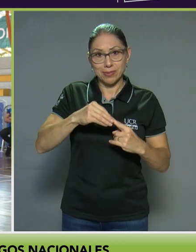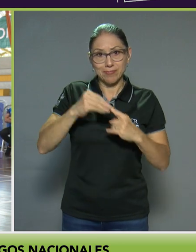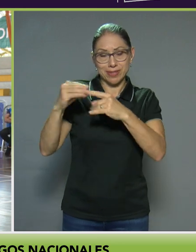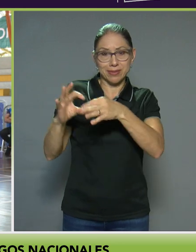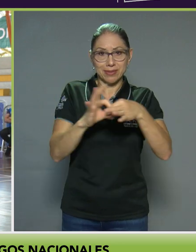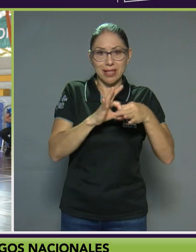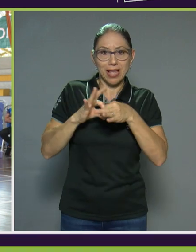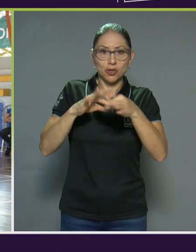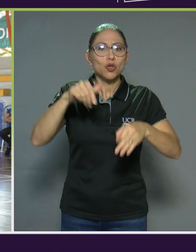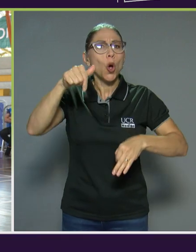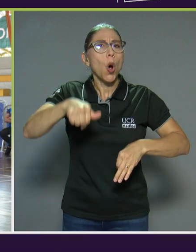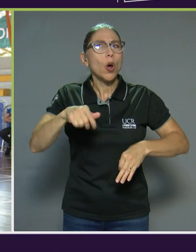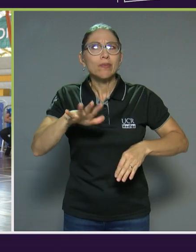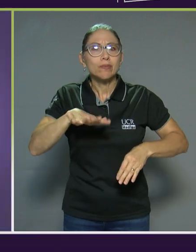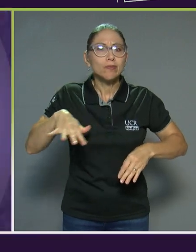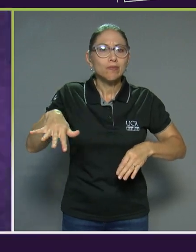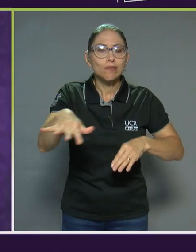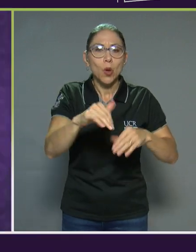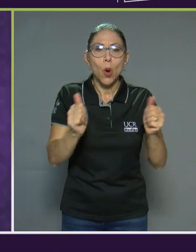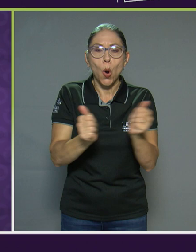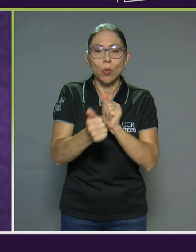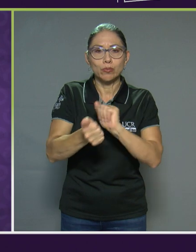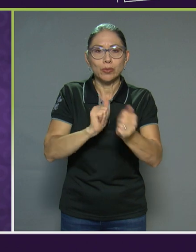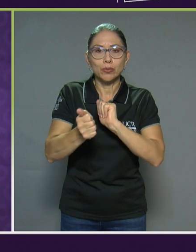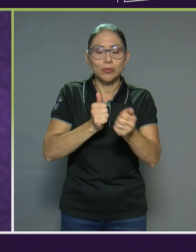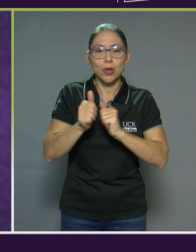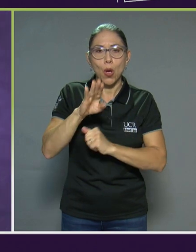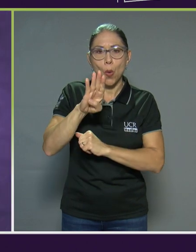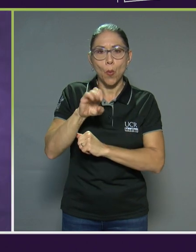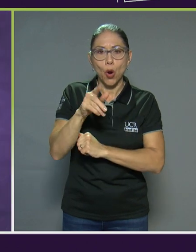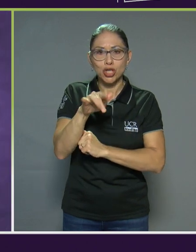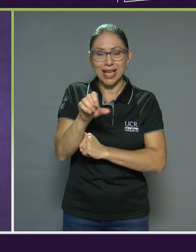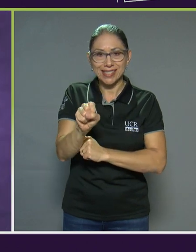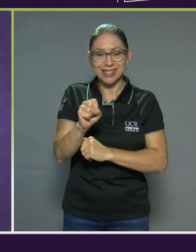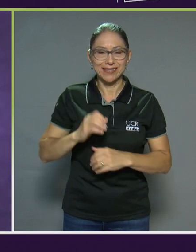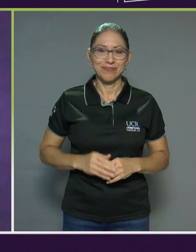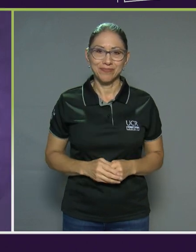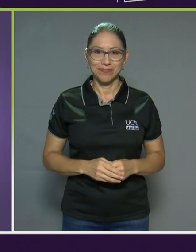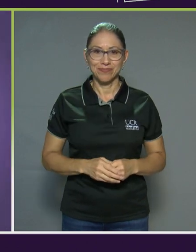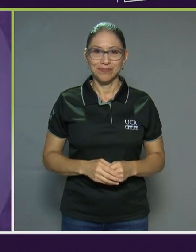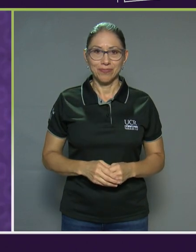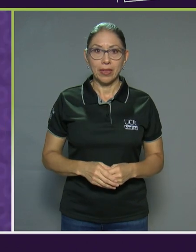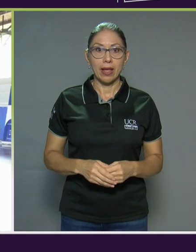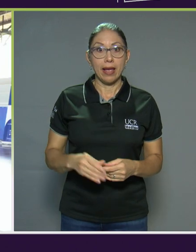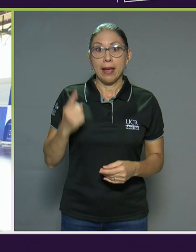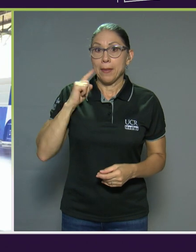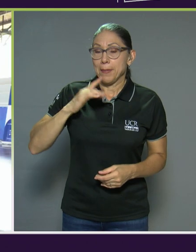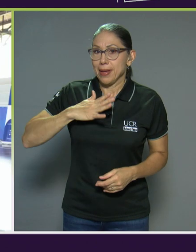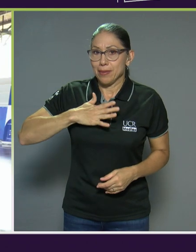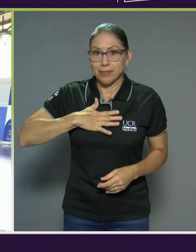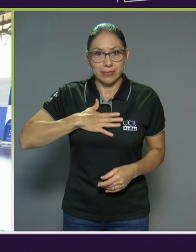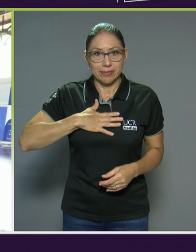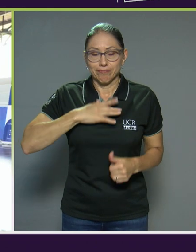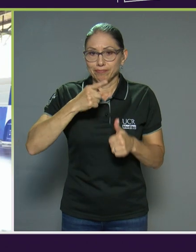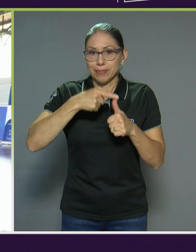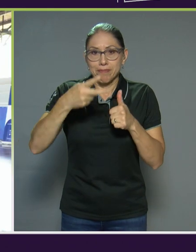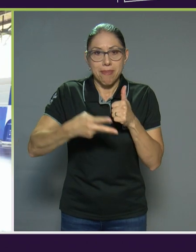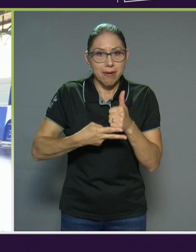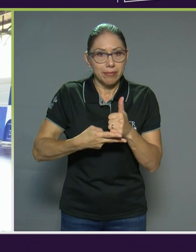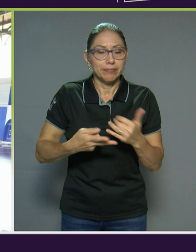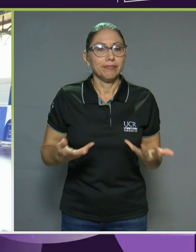y hoy desde la sede de la disciplina de bochas. No sé, para mí es la primera vez